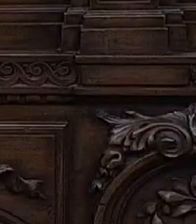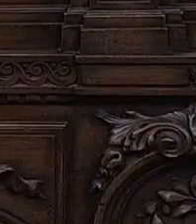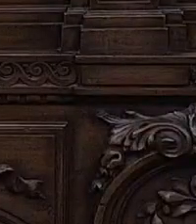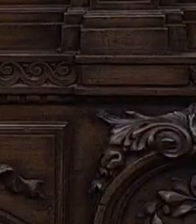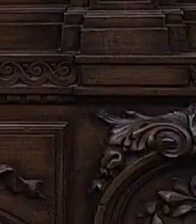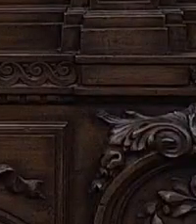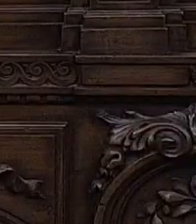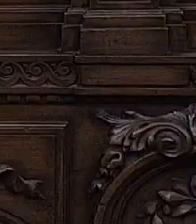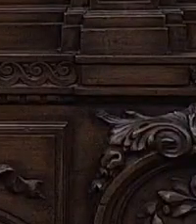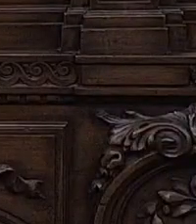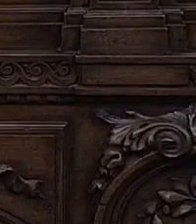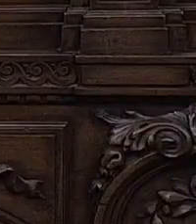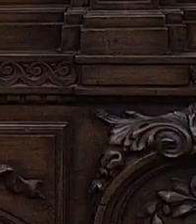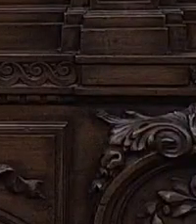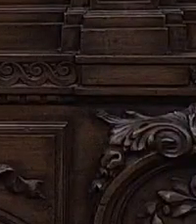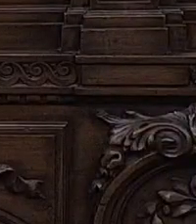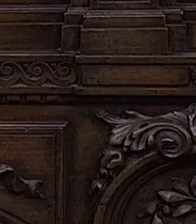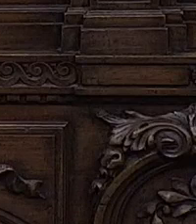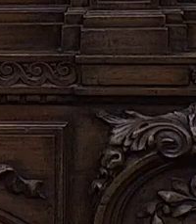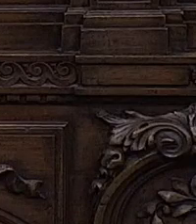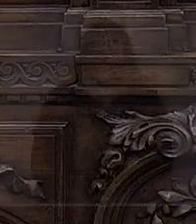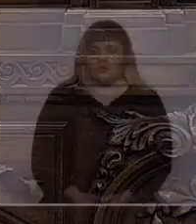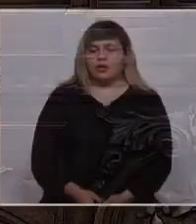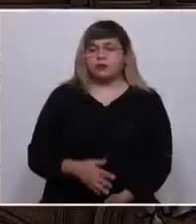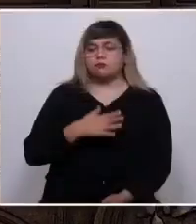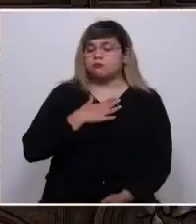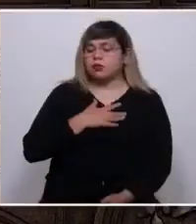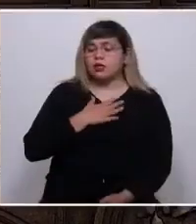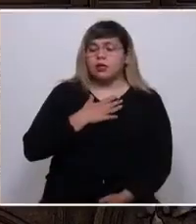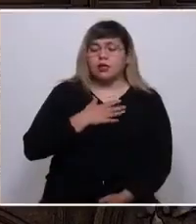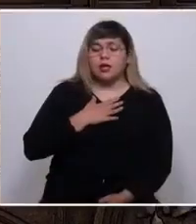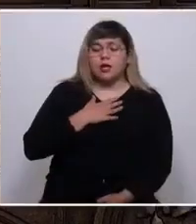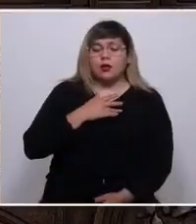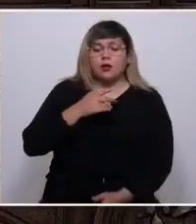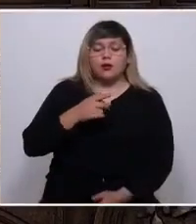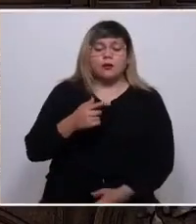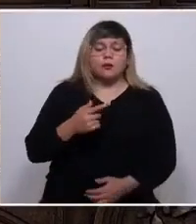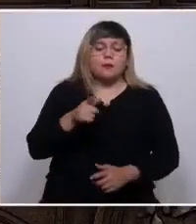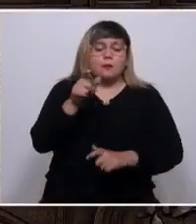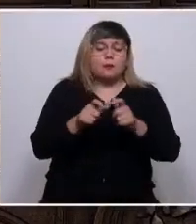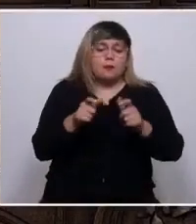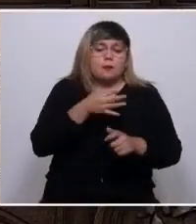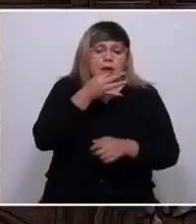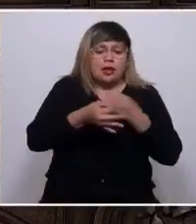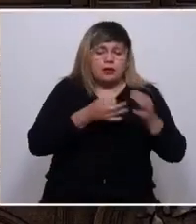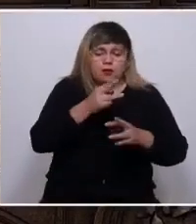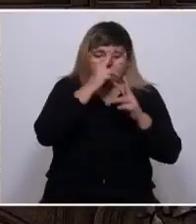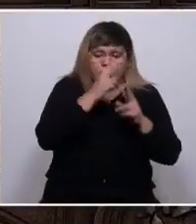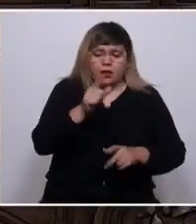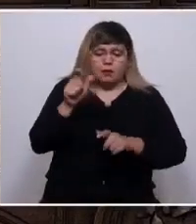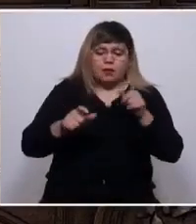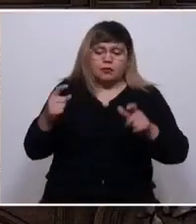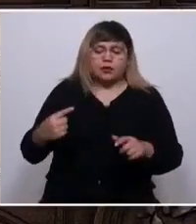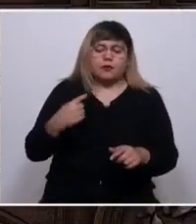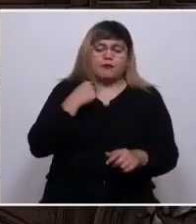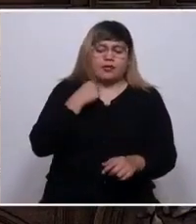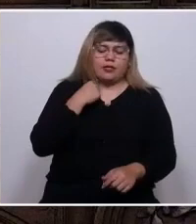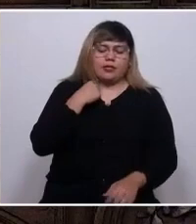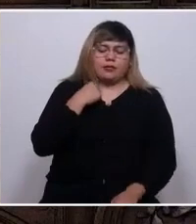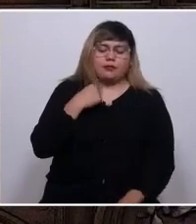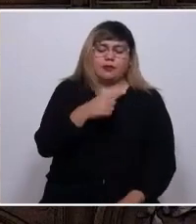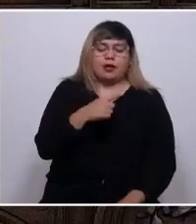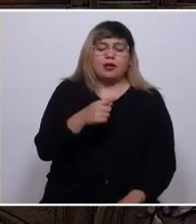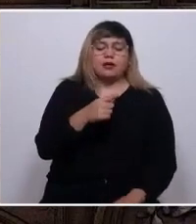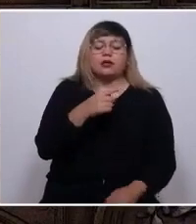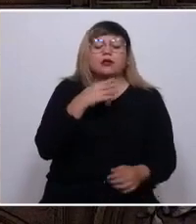Quiero que mis primeras palabras sean en honor a las víctimas del terrorismo, en especial para Orwell Casanova, quien fue asesinado a un